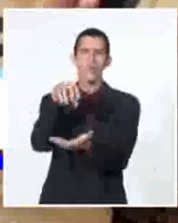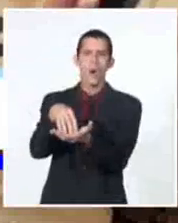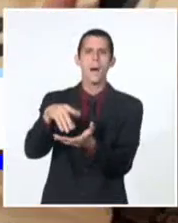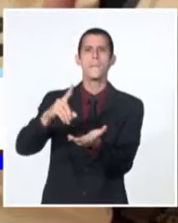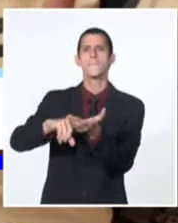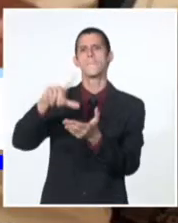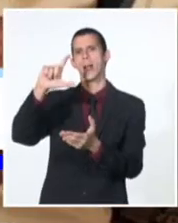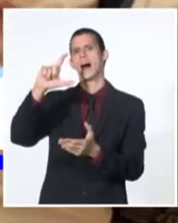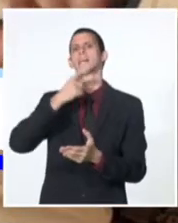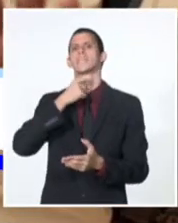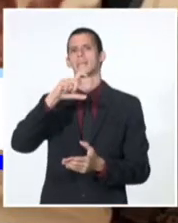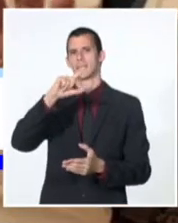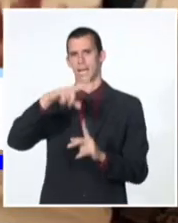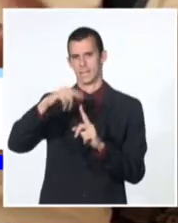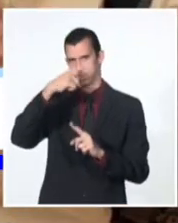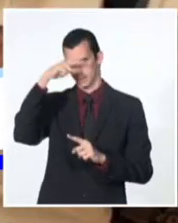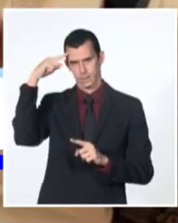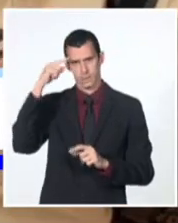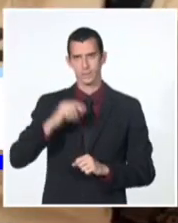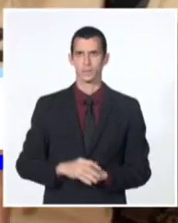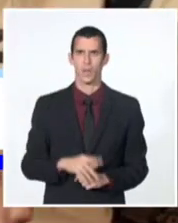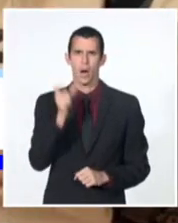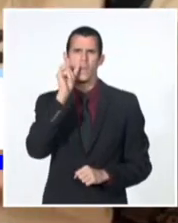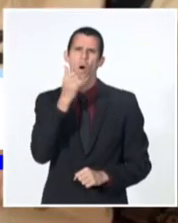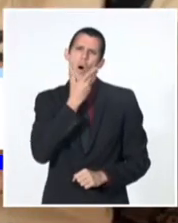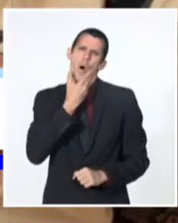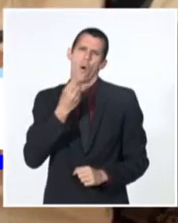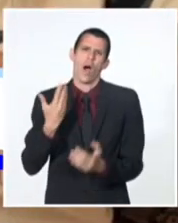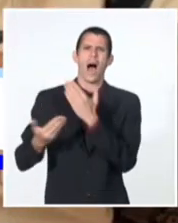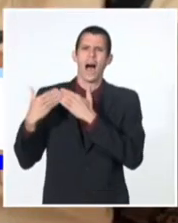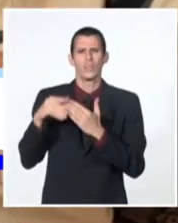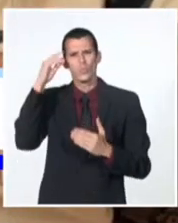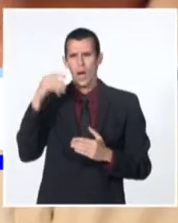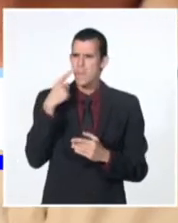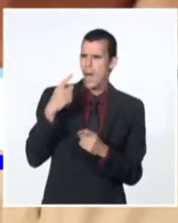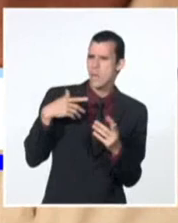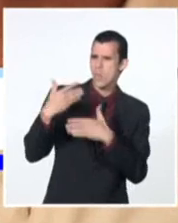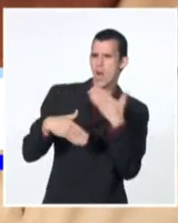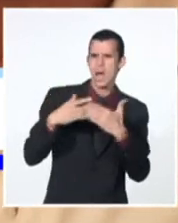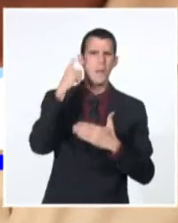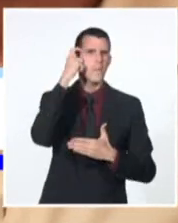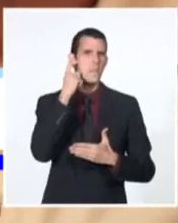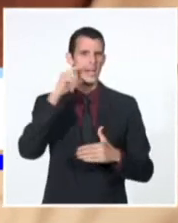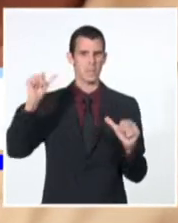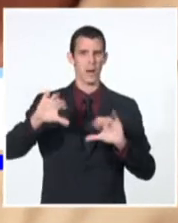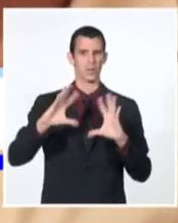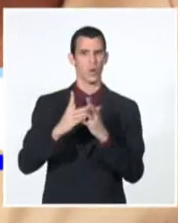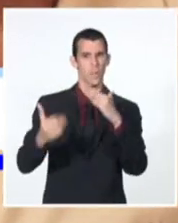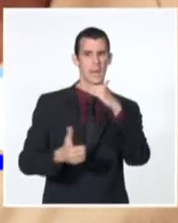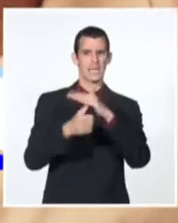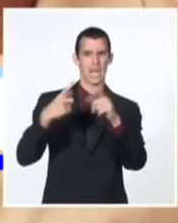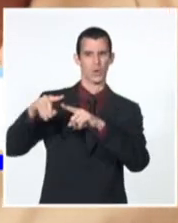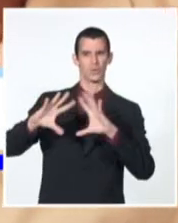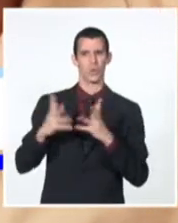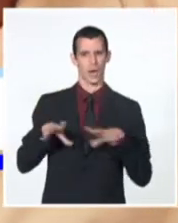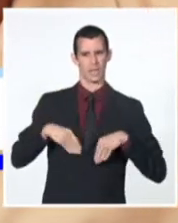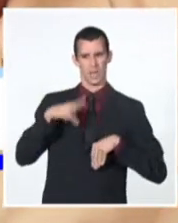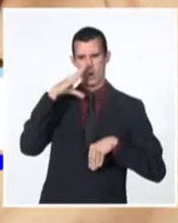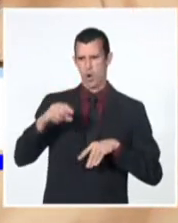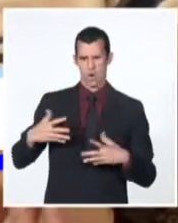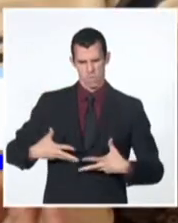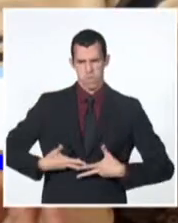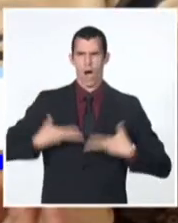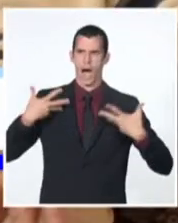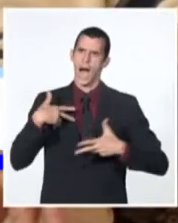a las protestas, al igual que otros jóvenes de su época. En 1954, residiendo en La Habana, conoce por intermedio de